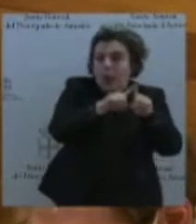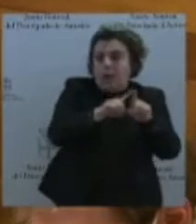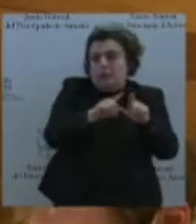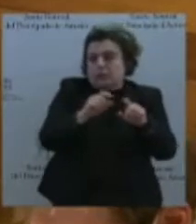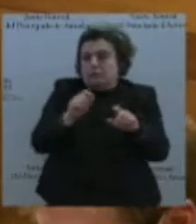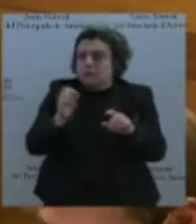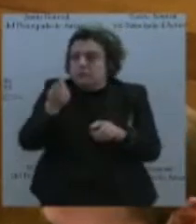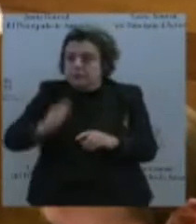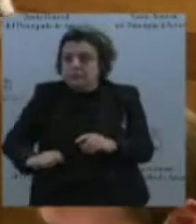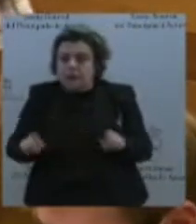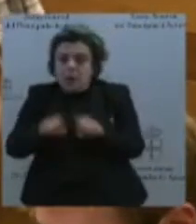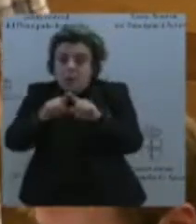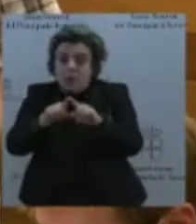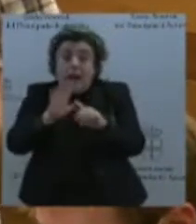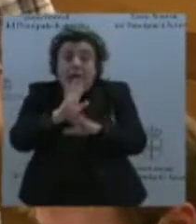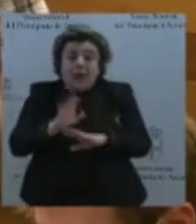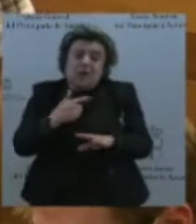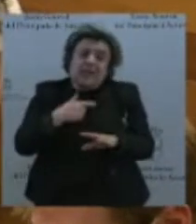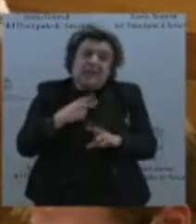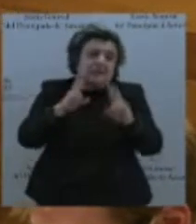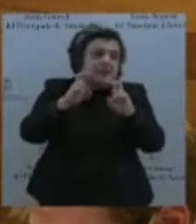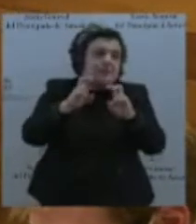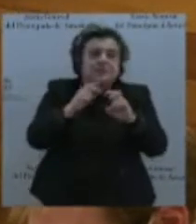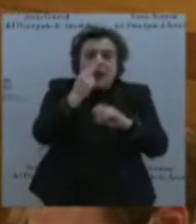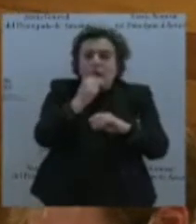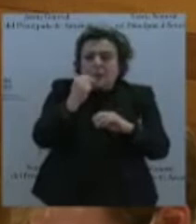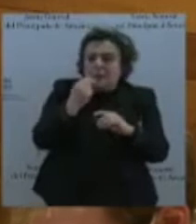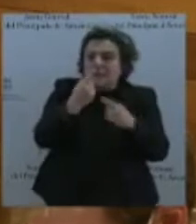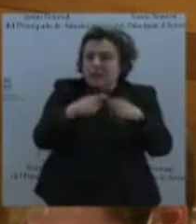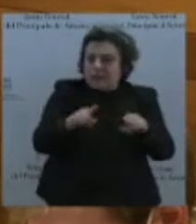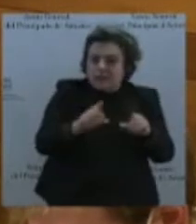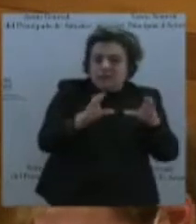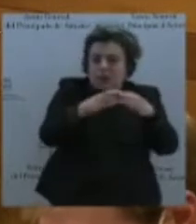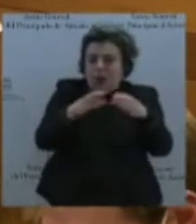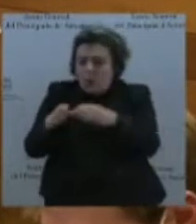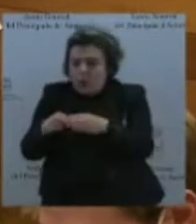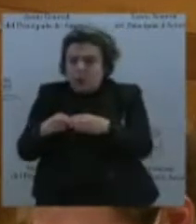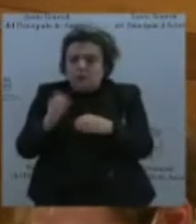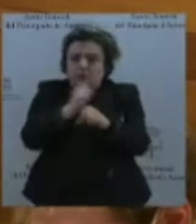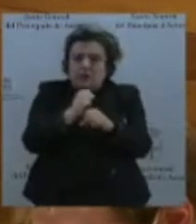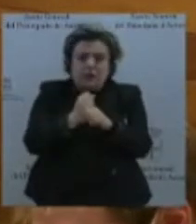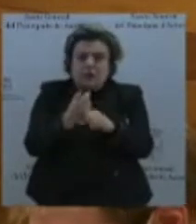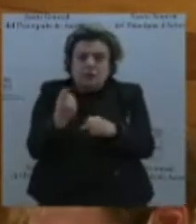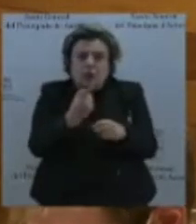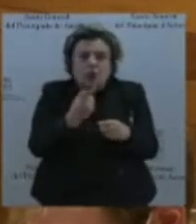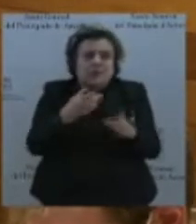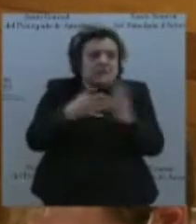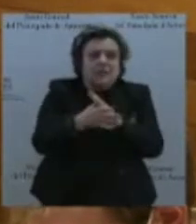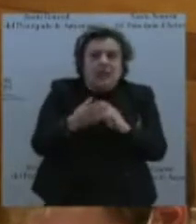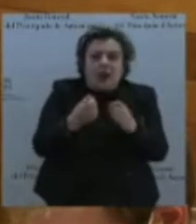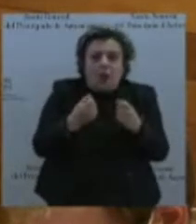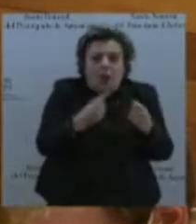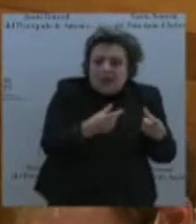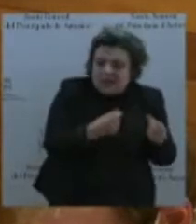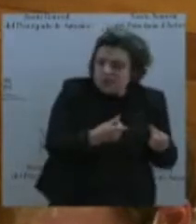que comprometen diferencias entre colectivos laborales, no implicaría necesariamente un gasto, sino un ingreso, toda vez que corregir desigualdades y mejorar